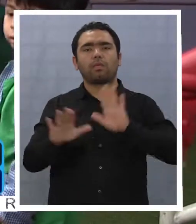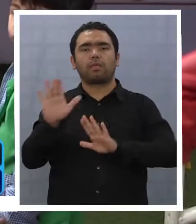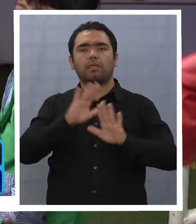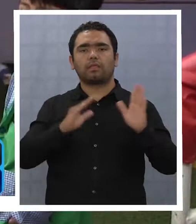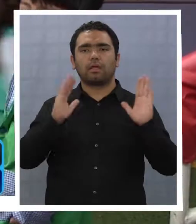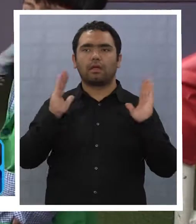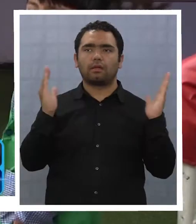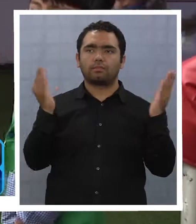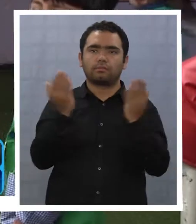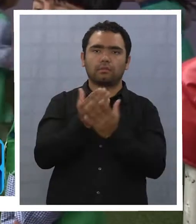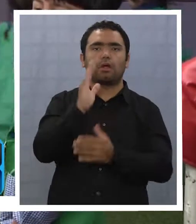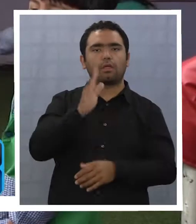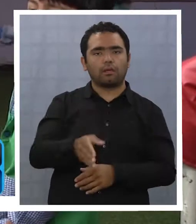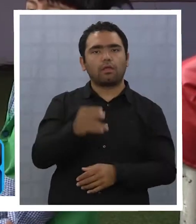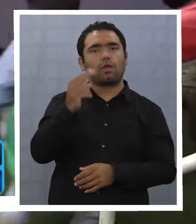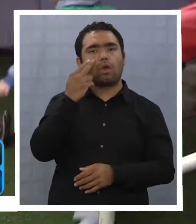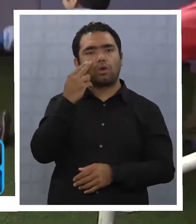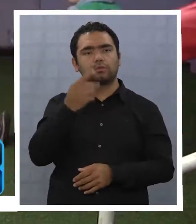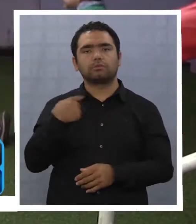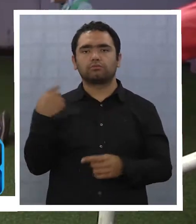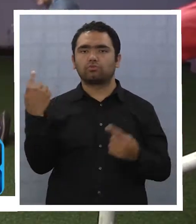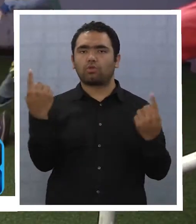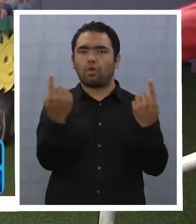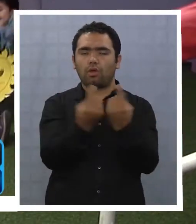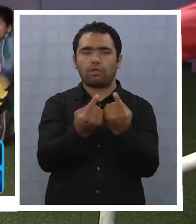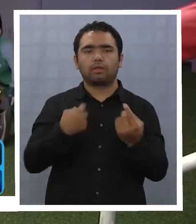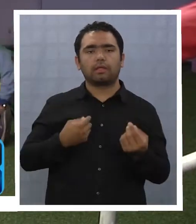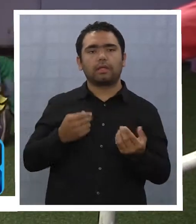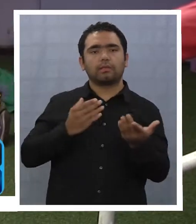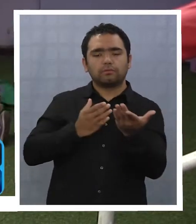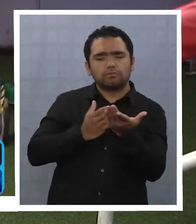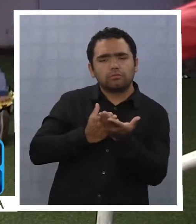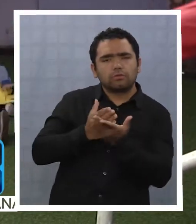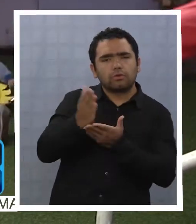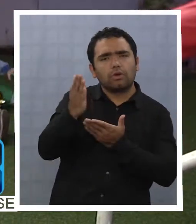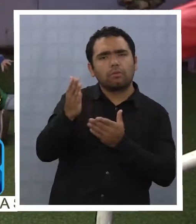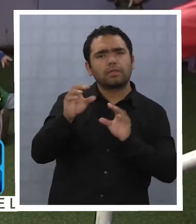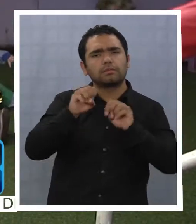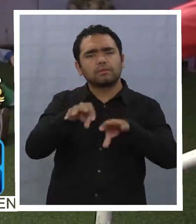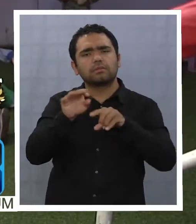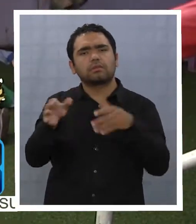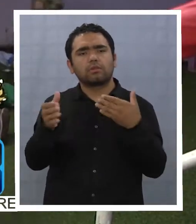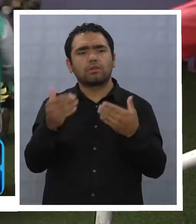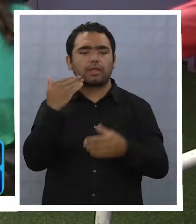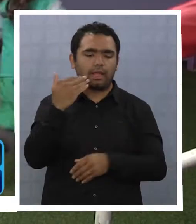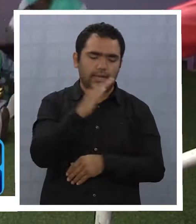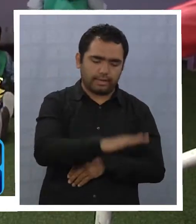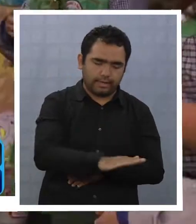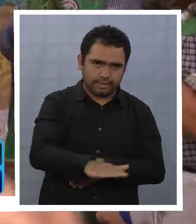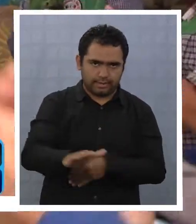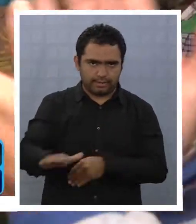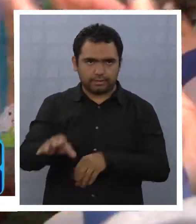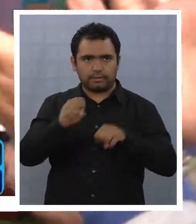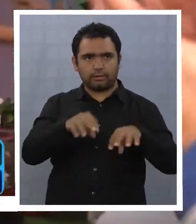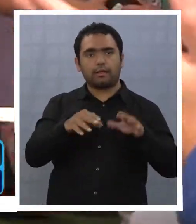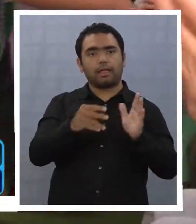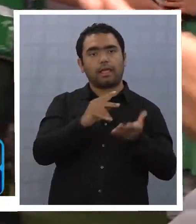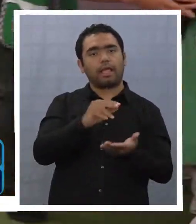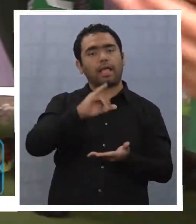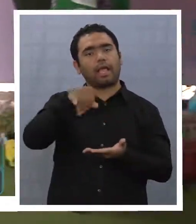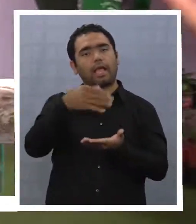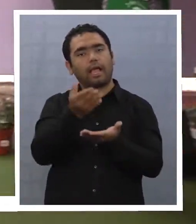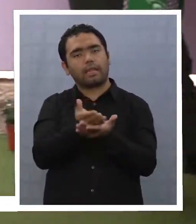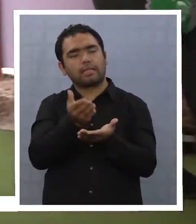todos debiéramos conocer. La educación sobre este tema debe iniciarse en los primeros niveles, como lo demuestran los párvulos del Jardín